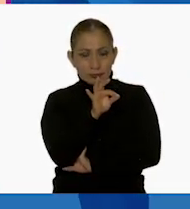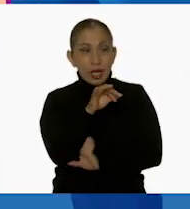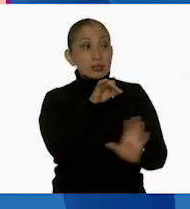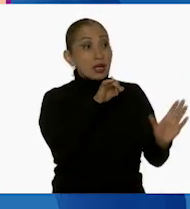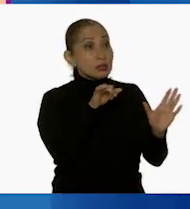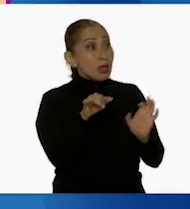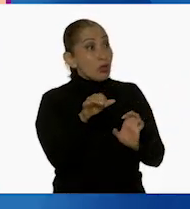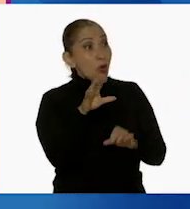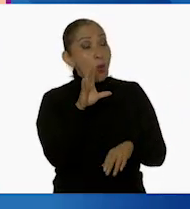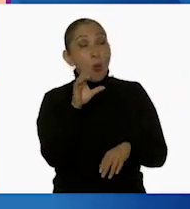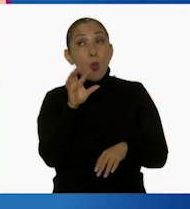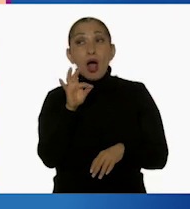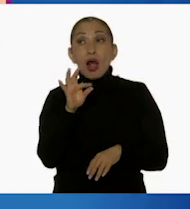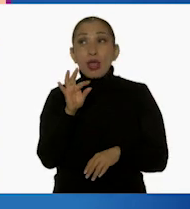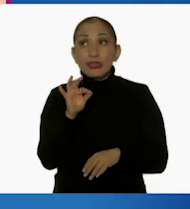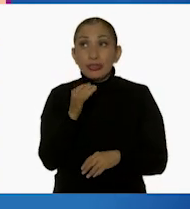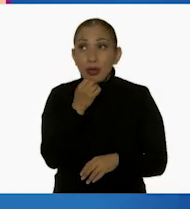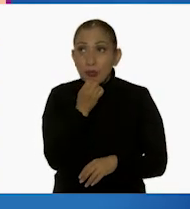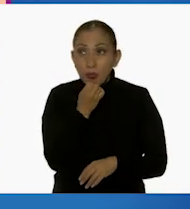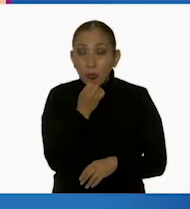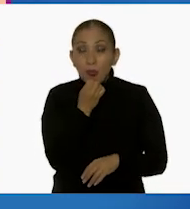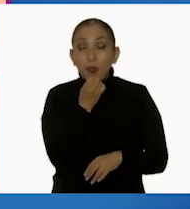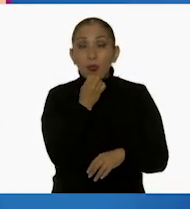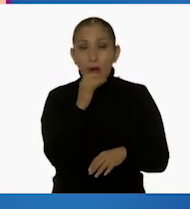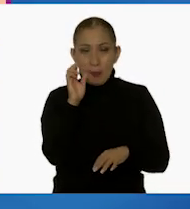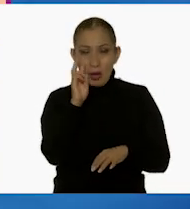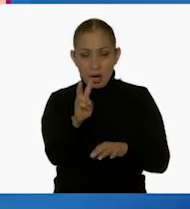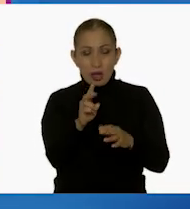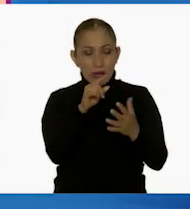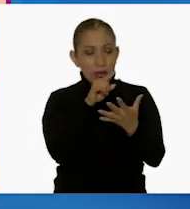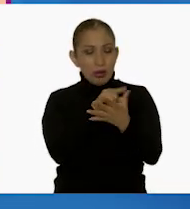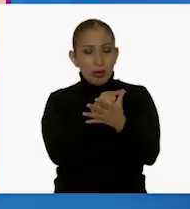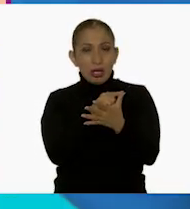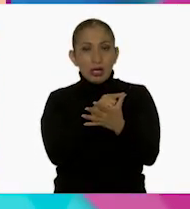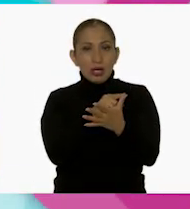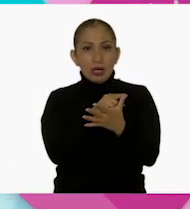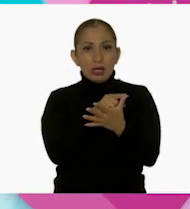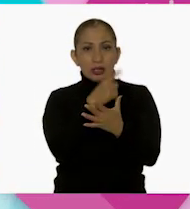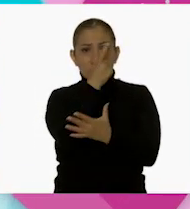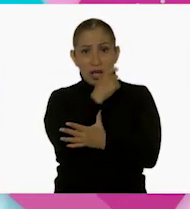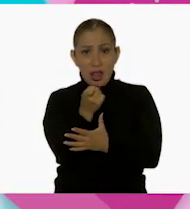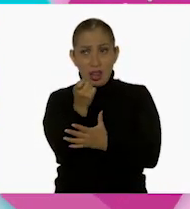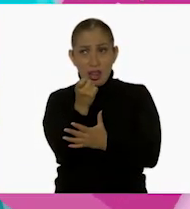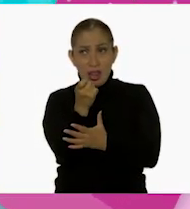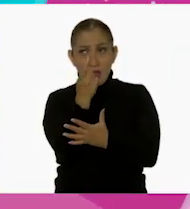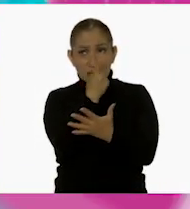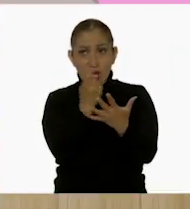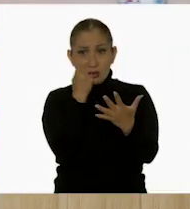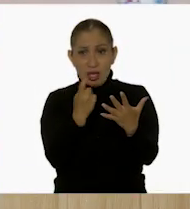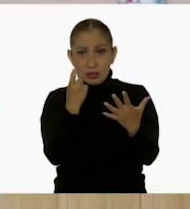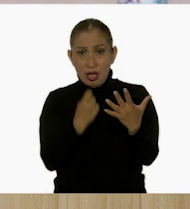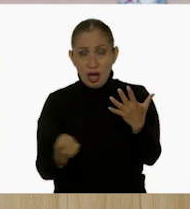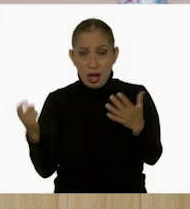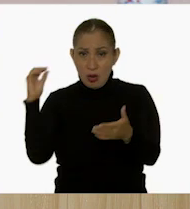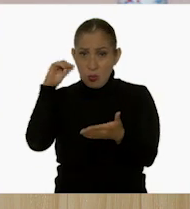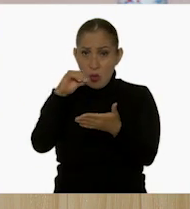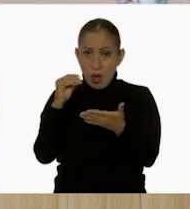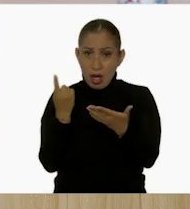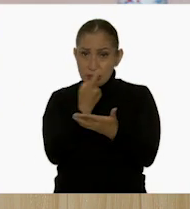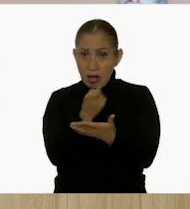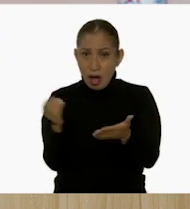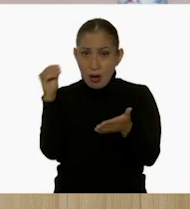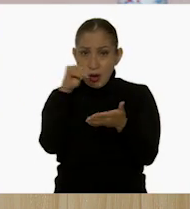¡640! ¡Ay, faltan muchos, creo! Vamos a contar, yo creo que por centenas primero, ¿te parece? Por centenas primero.